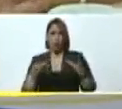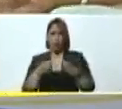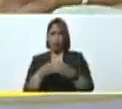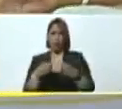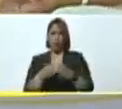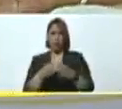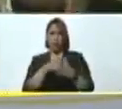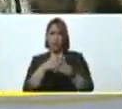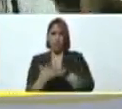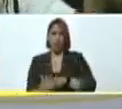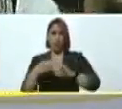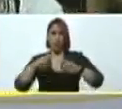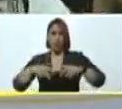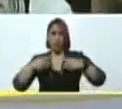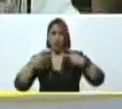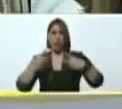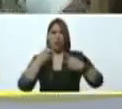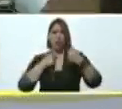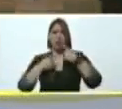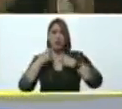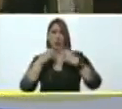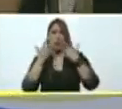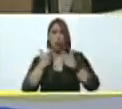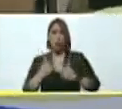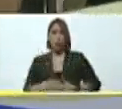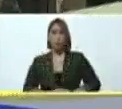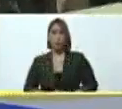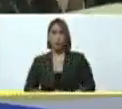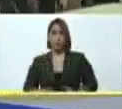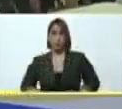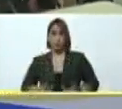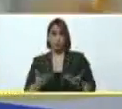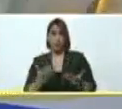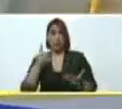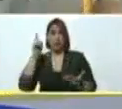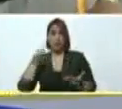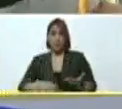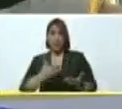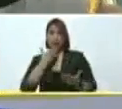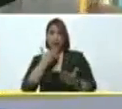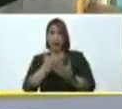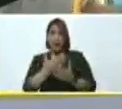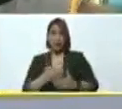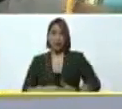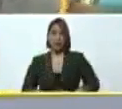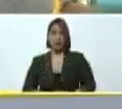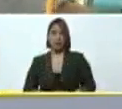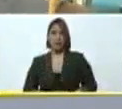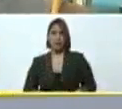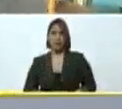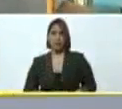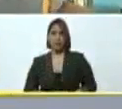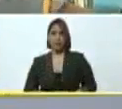Barrio Nuevo, Barrio Tricolor, darle también las gracias a esa